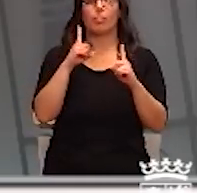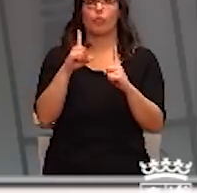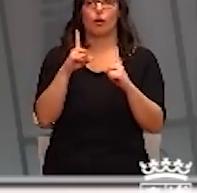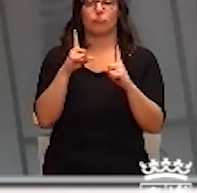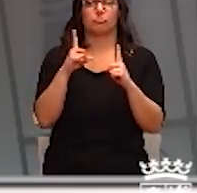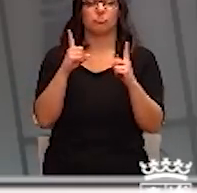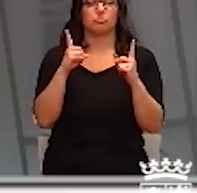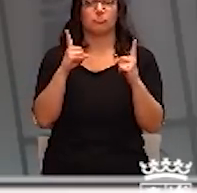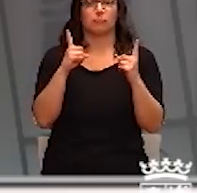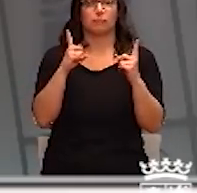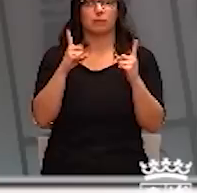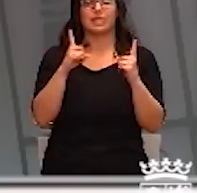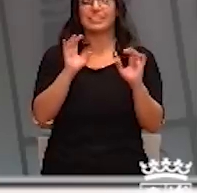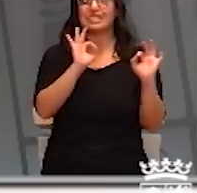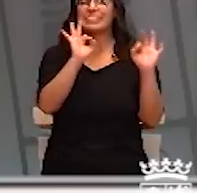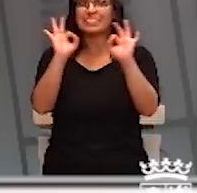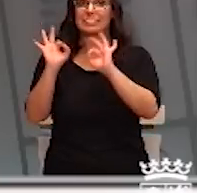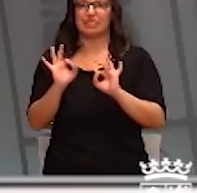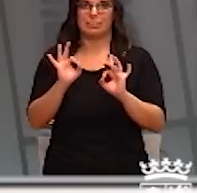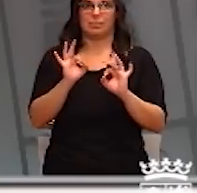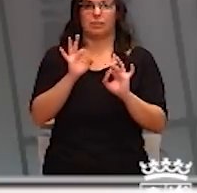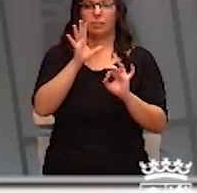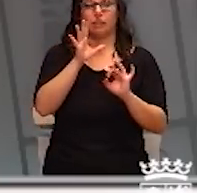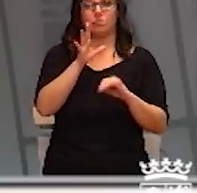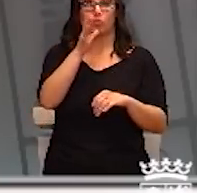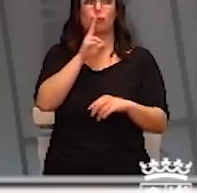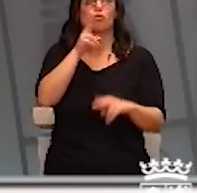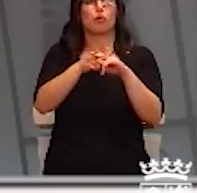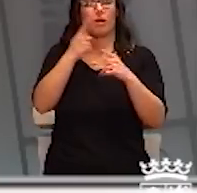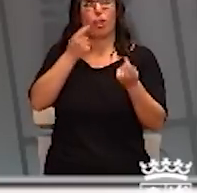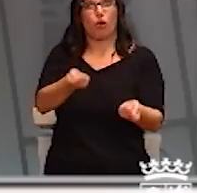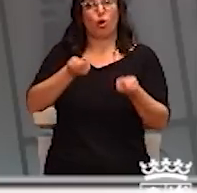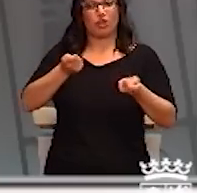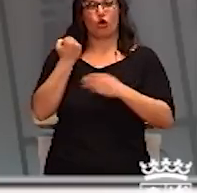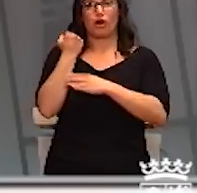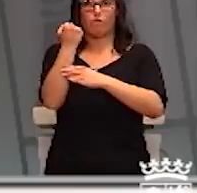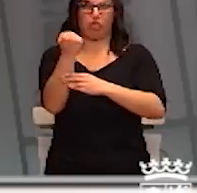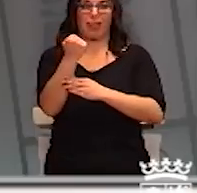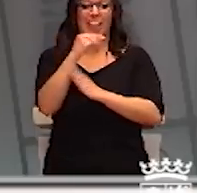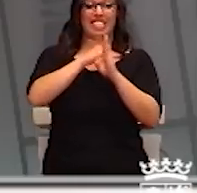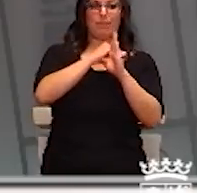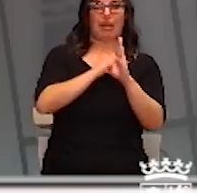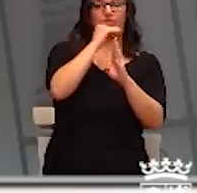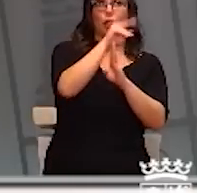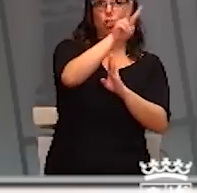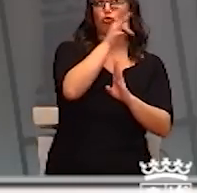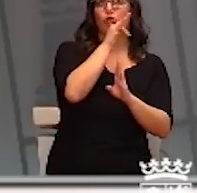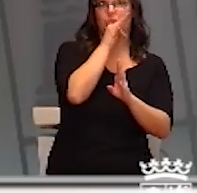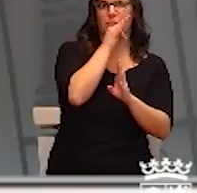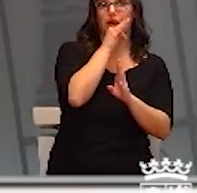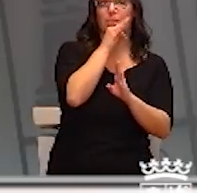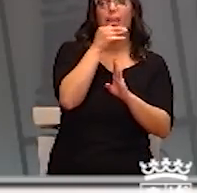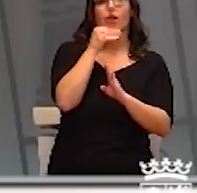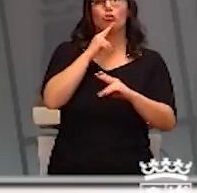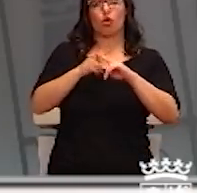de manera geográfica, por eso se llama contención reforzada y no pasamos al segundo nivel, es porque afecta solamente